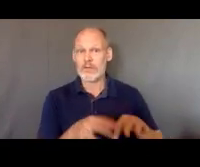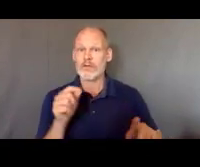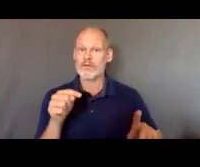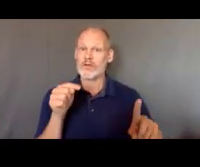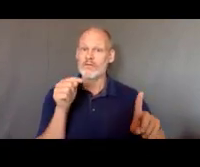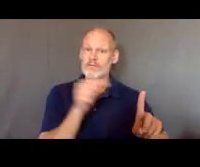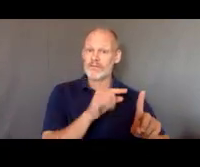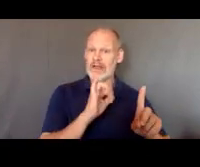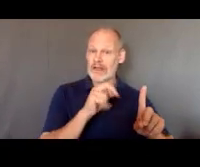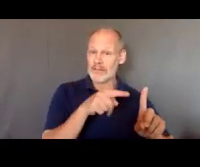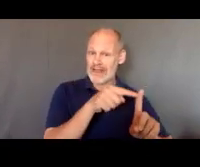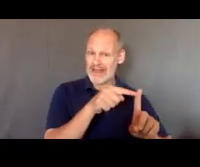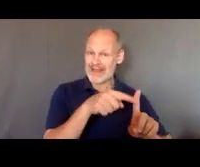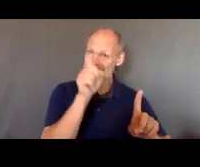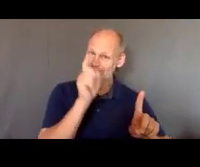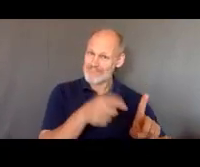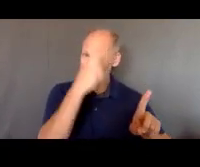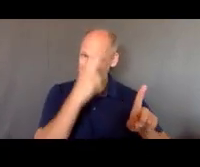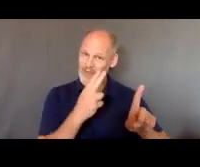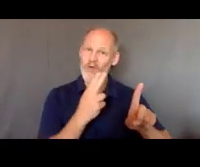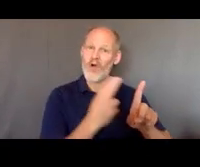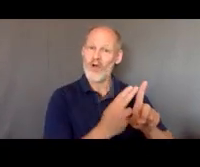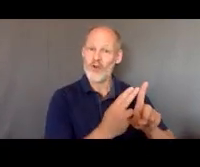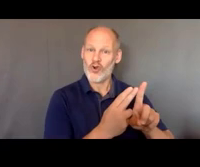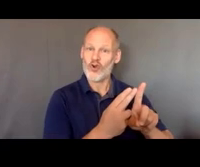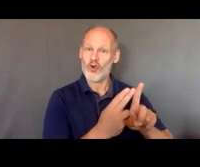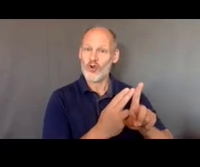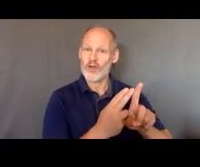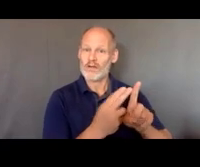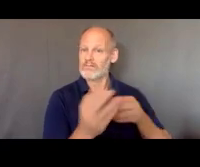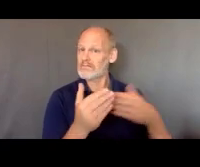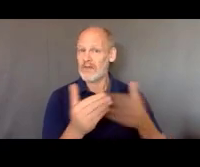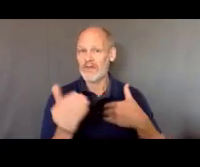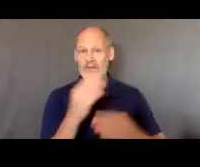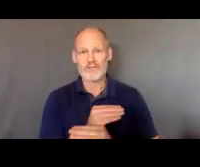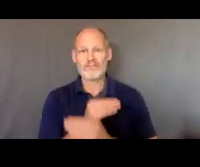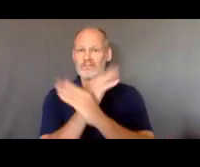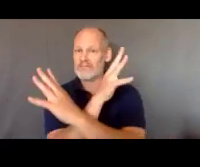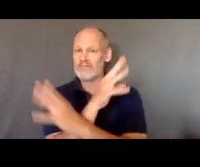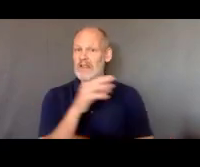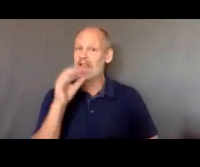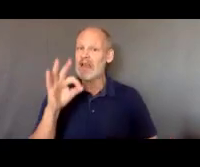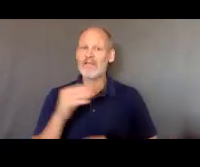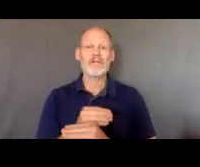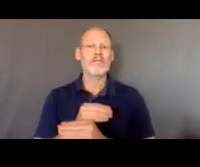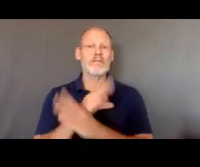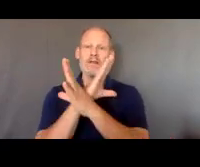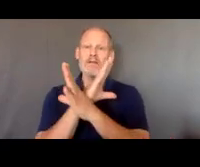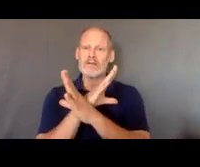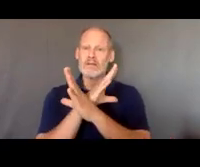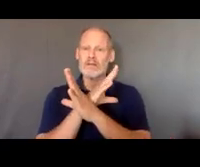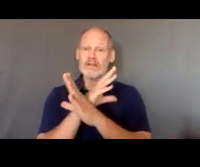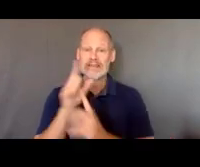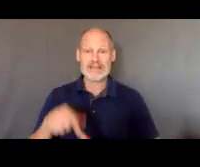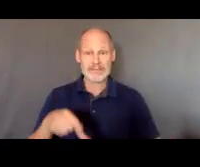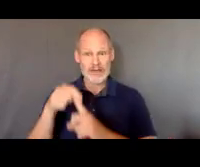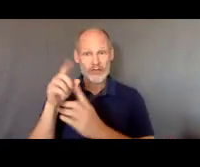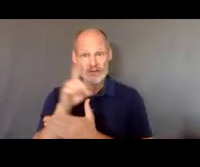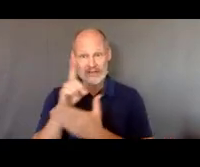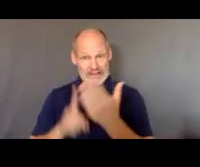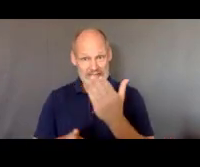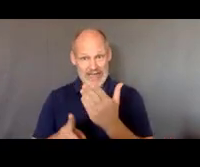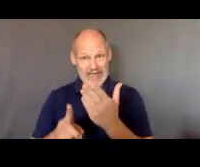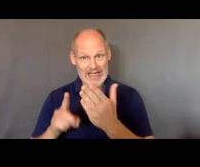de que pues ¿cómo se ve la educación? si está diseñada especialmente que esté